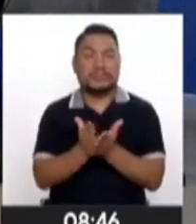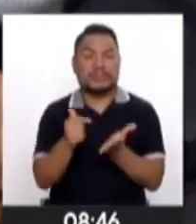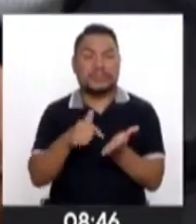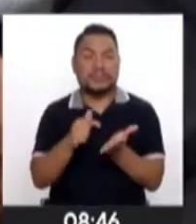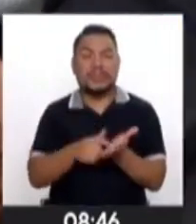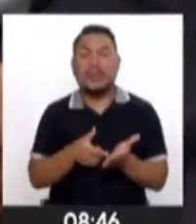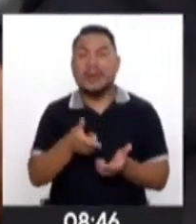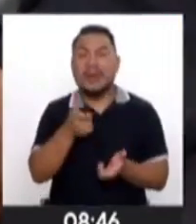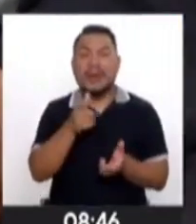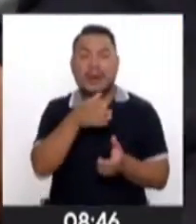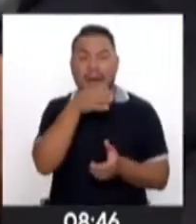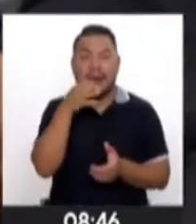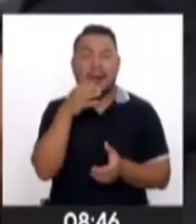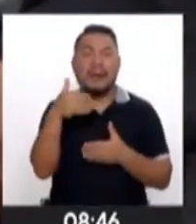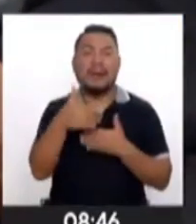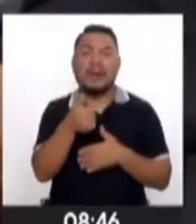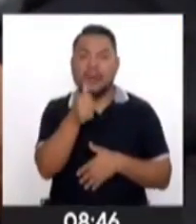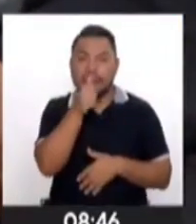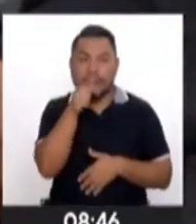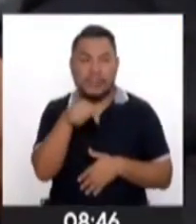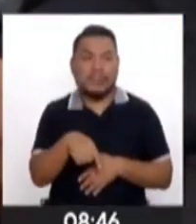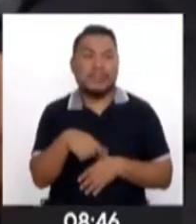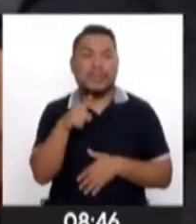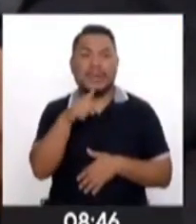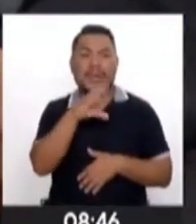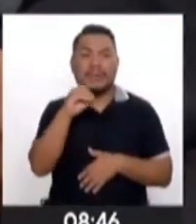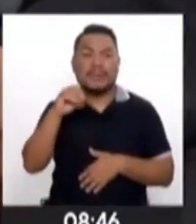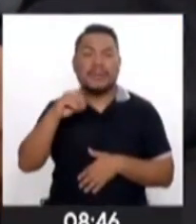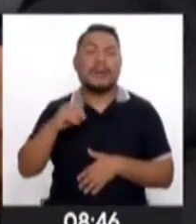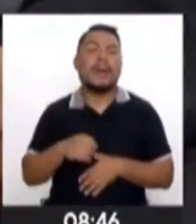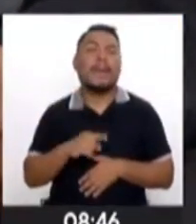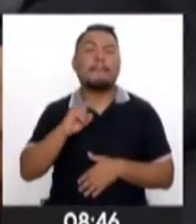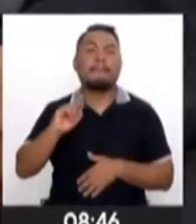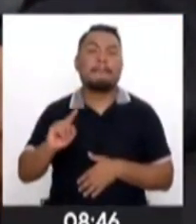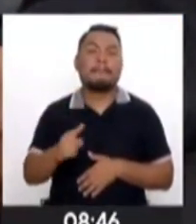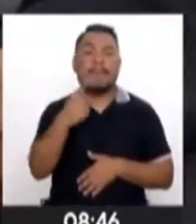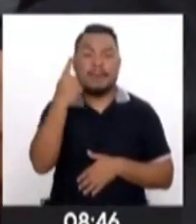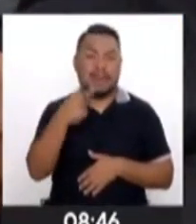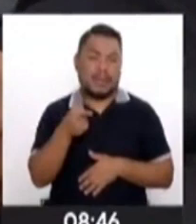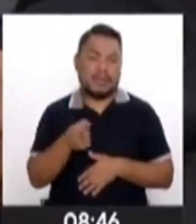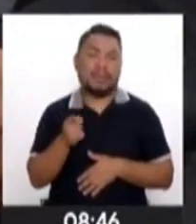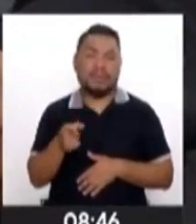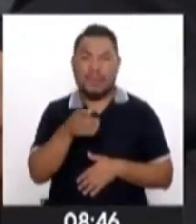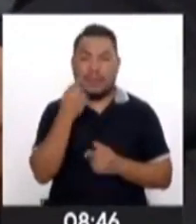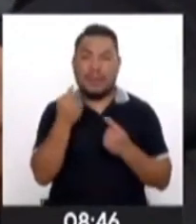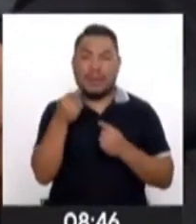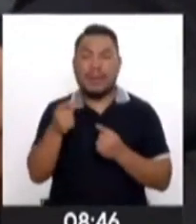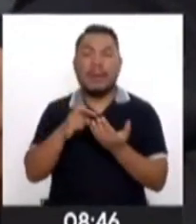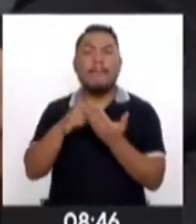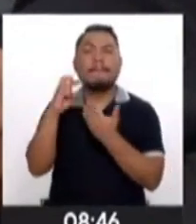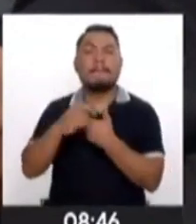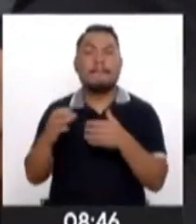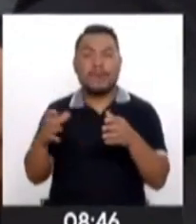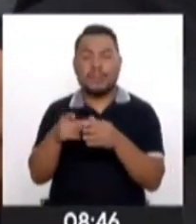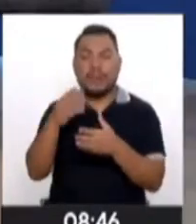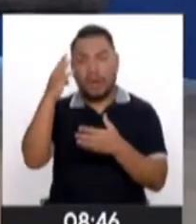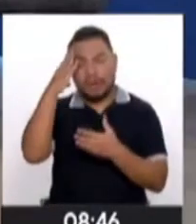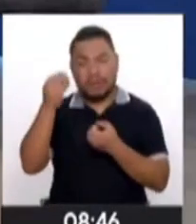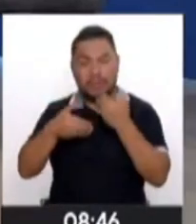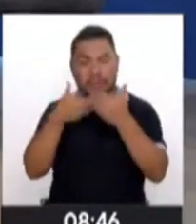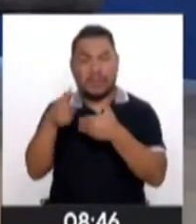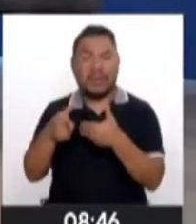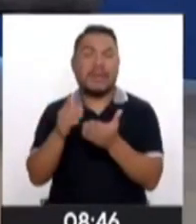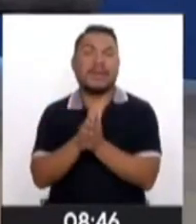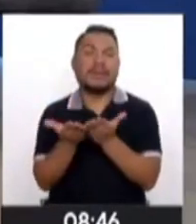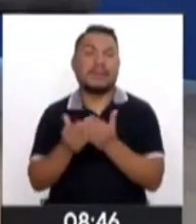de Alcohólicos Anónimos, que comenzaron los 100 primeros alcohólicos que comenzaron a construir este programa y que plasma su experiencia en este